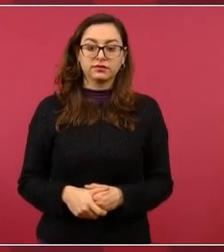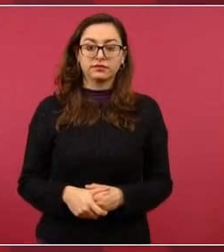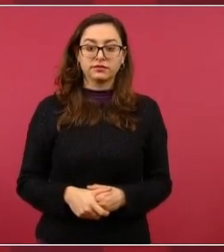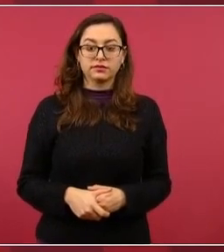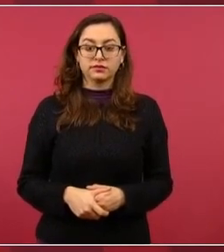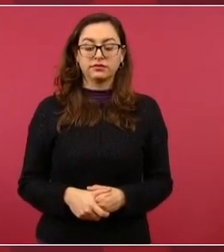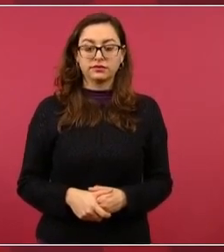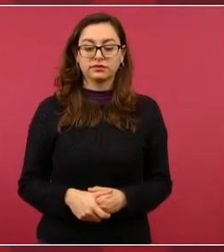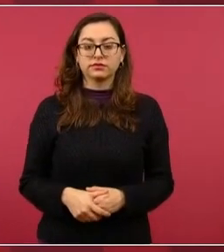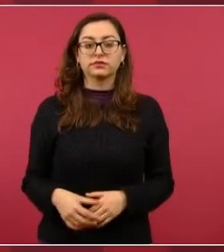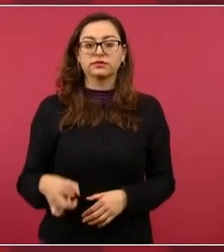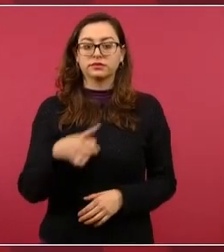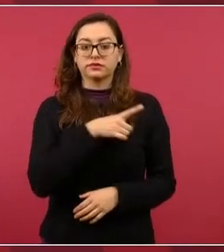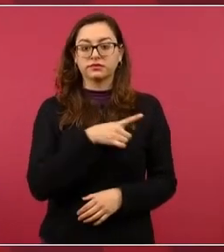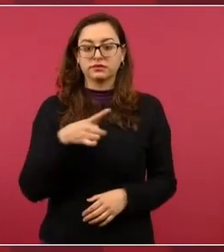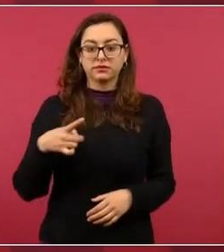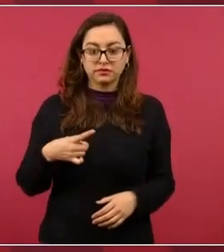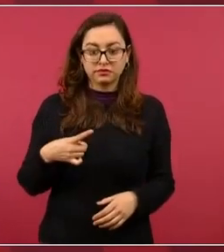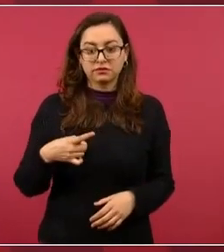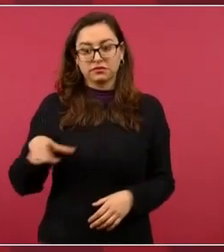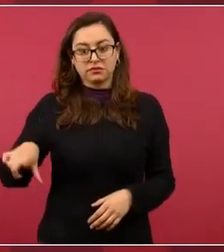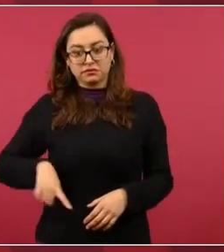asociación pública-privada,